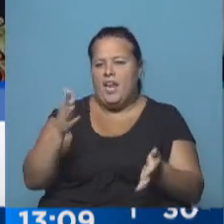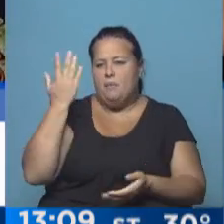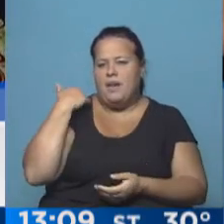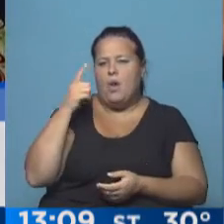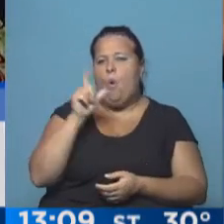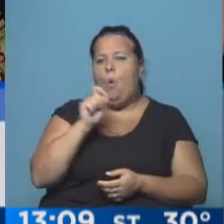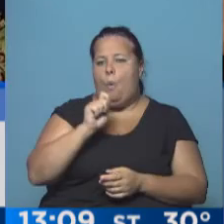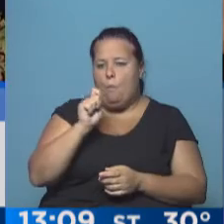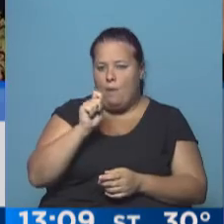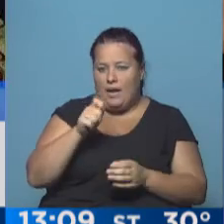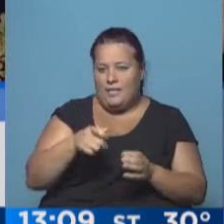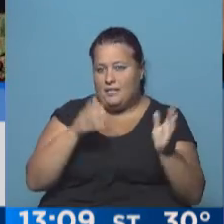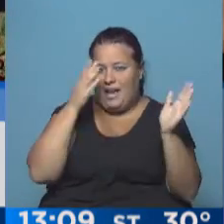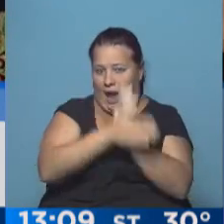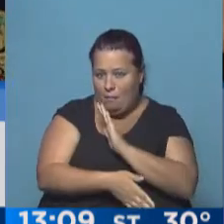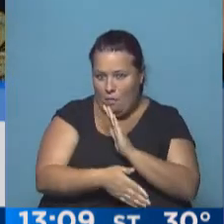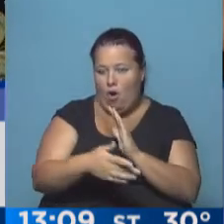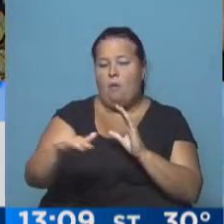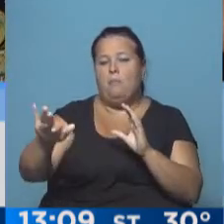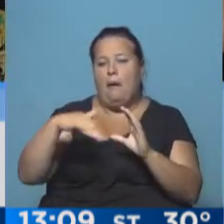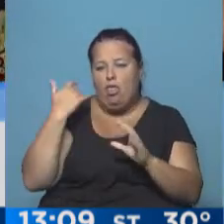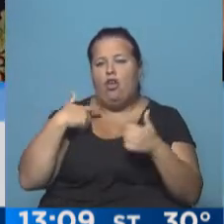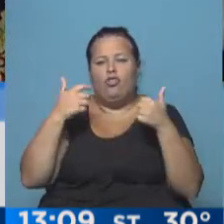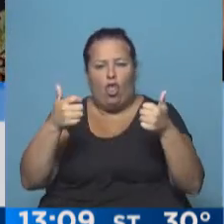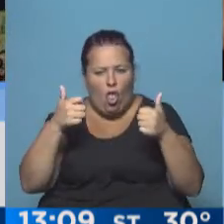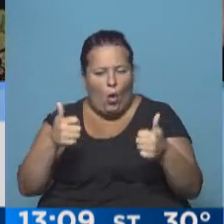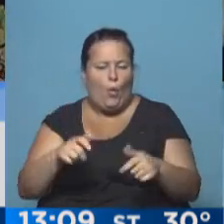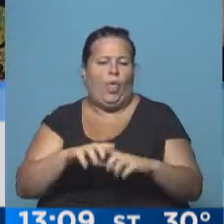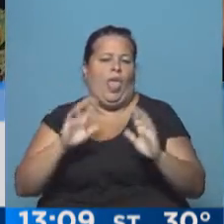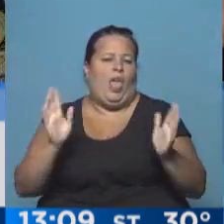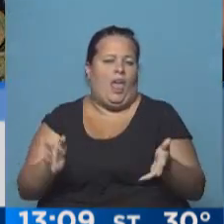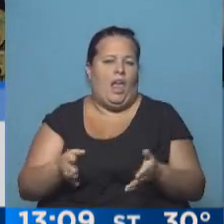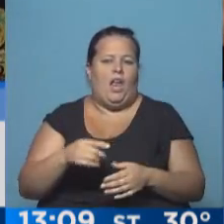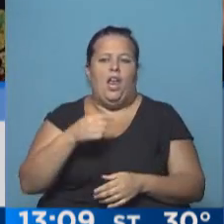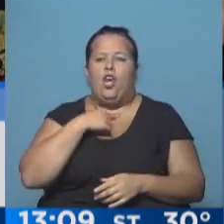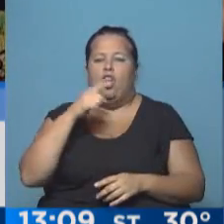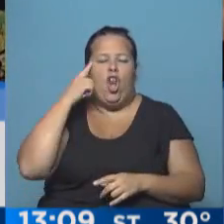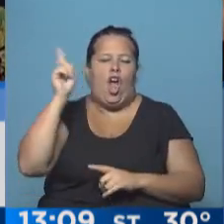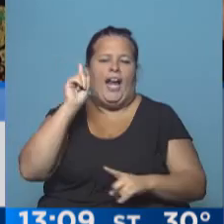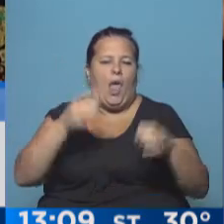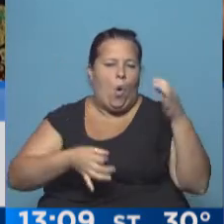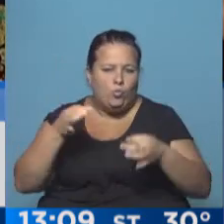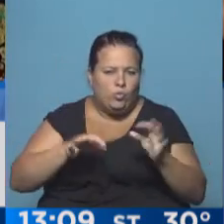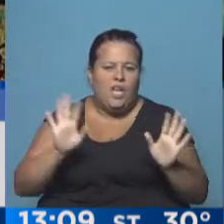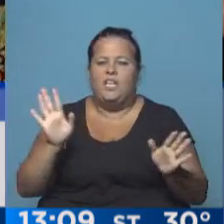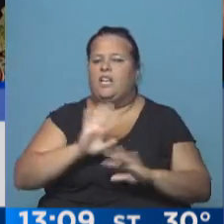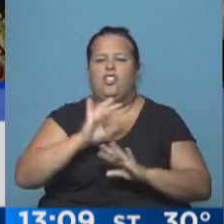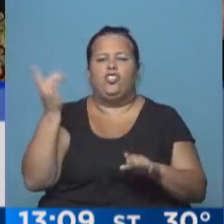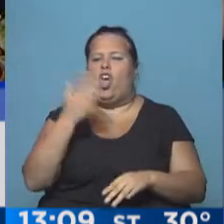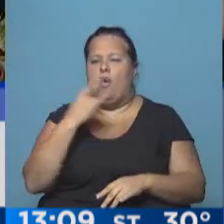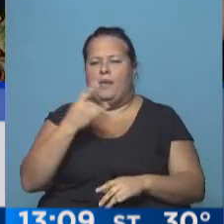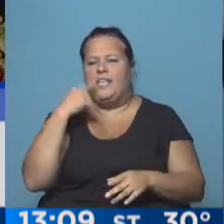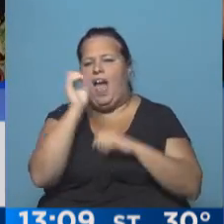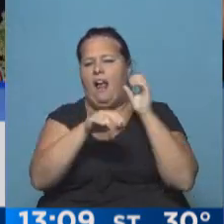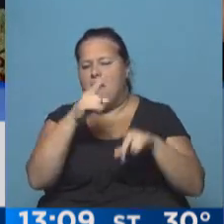al mes que se fue prófugo, me escribió que estaba todo bien, que no querían la justicia, que era todo mentira